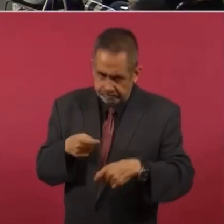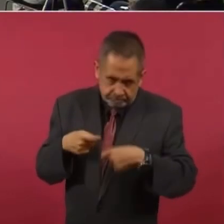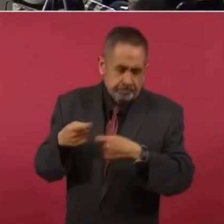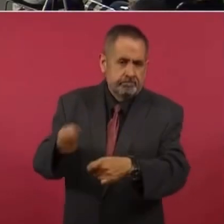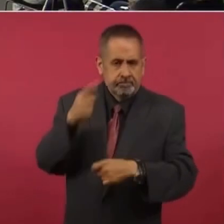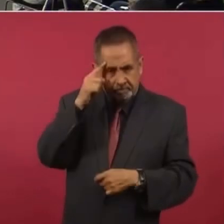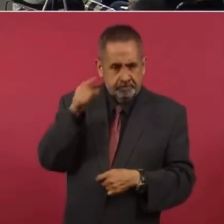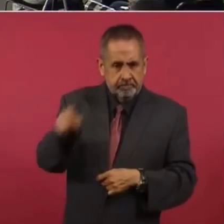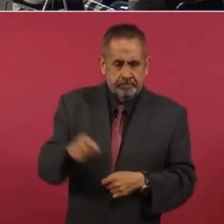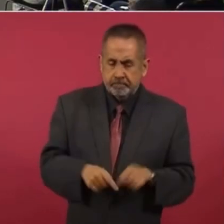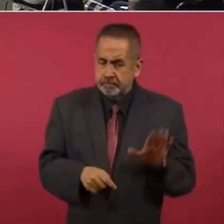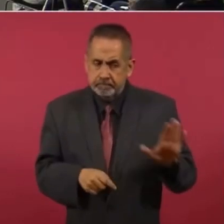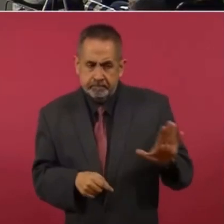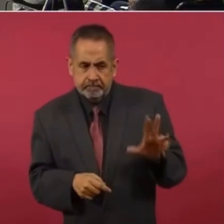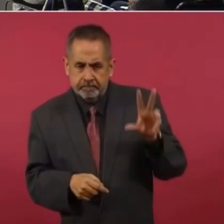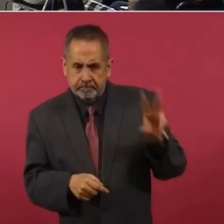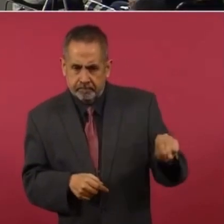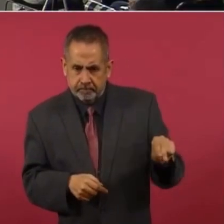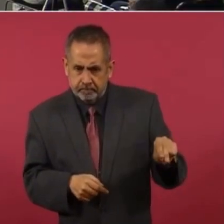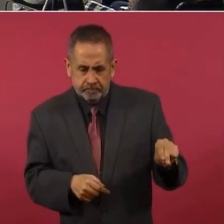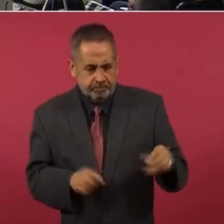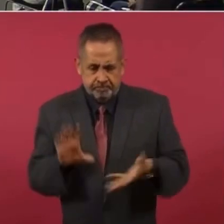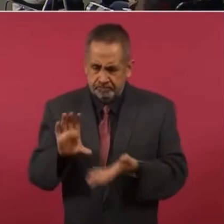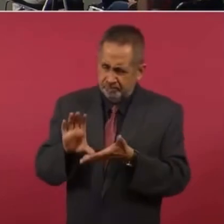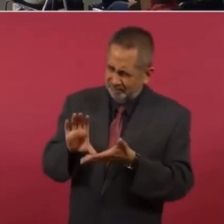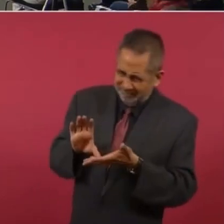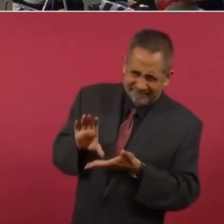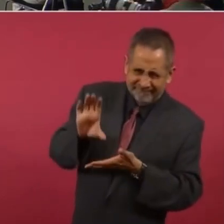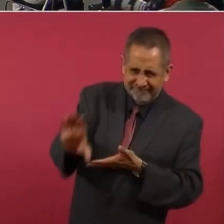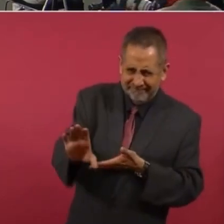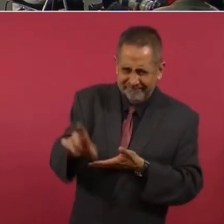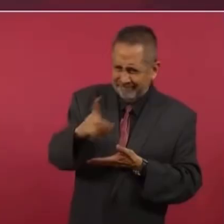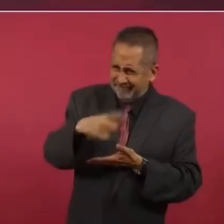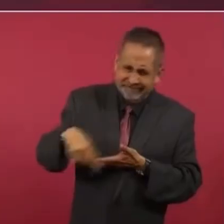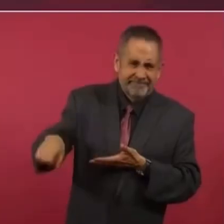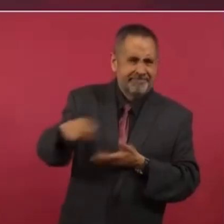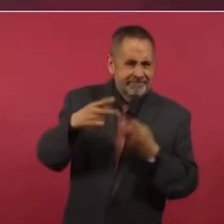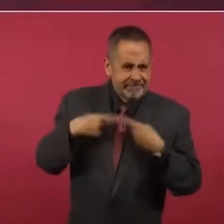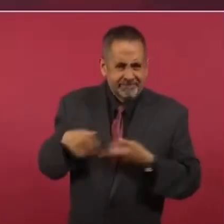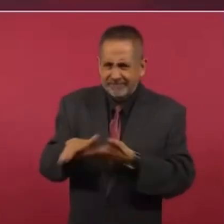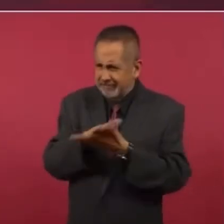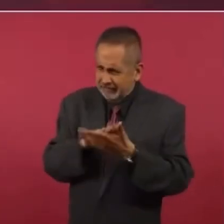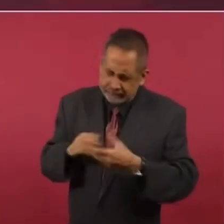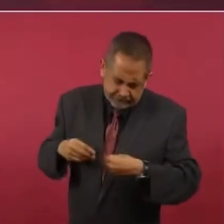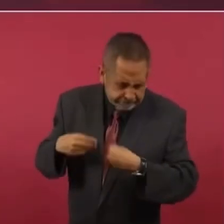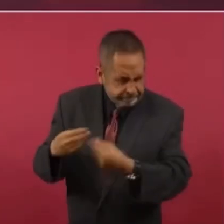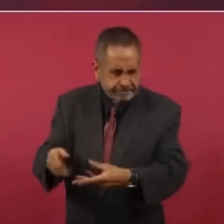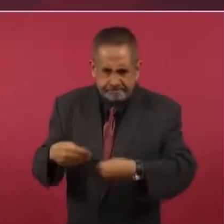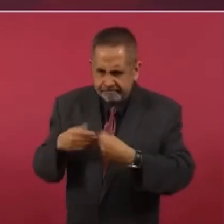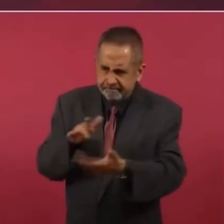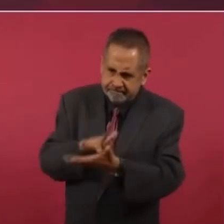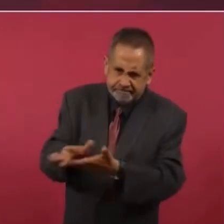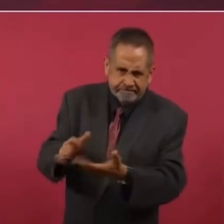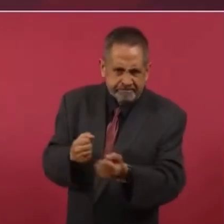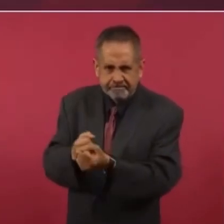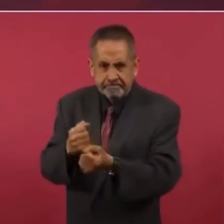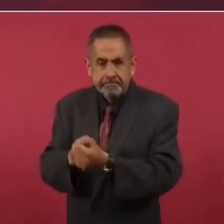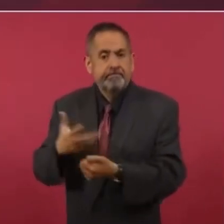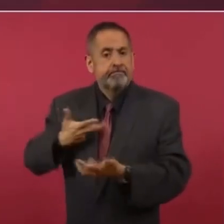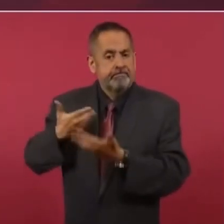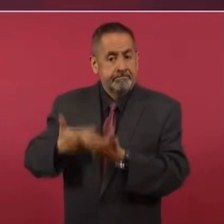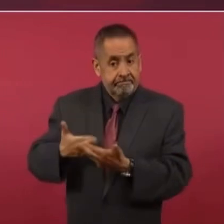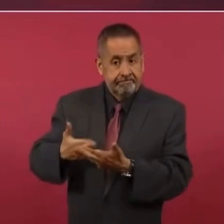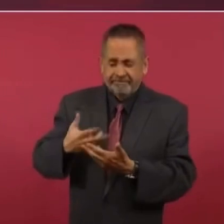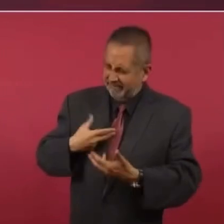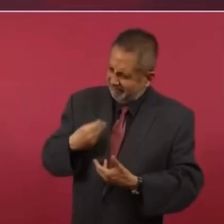No, lo que hicimos fue meter todo abajo, todo lo que teníamos ahorrado abajo